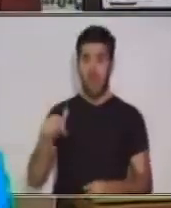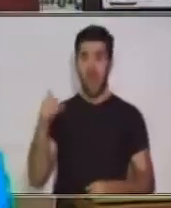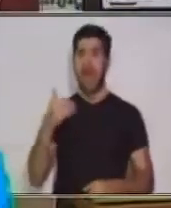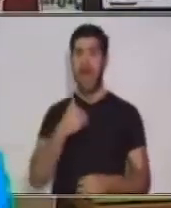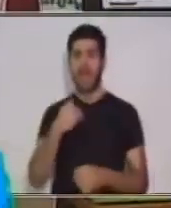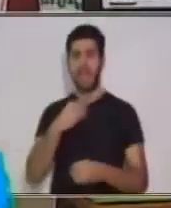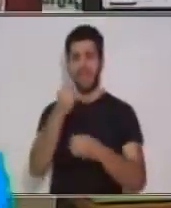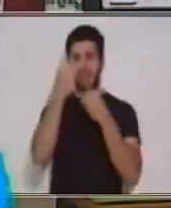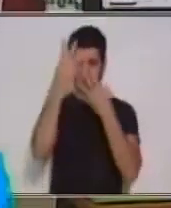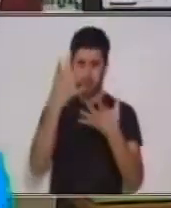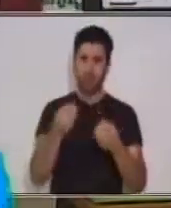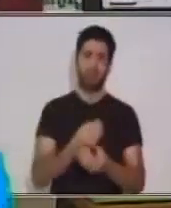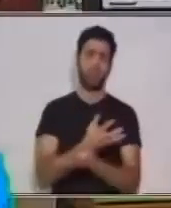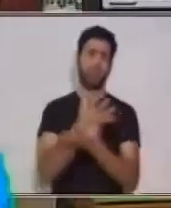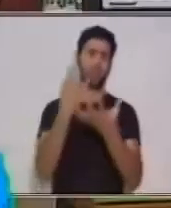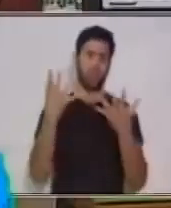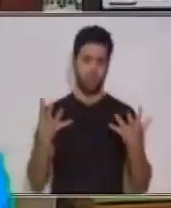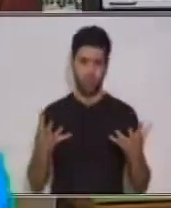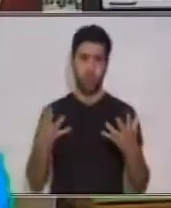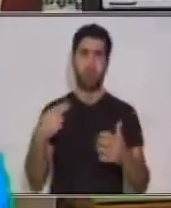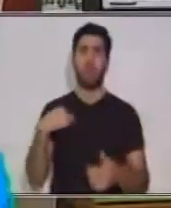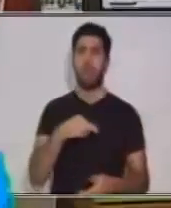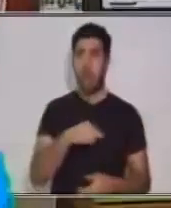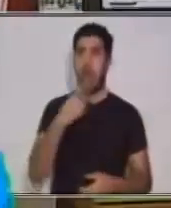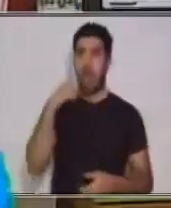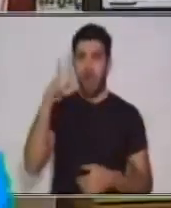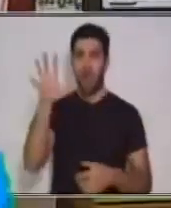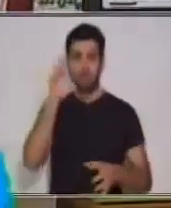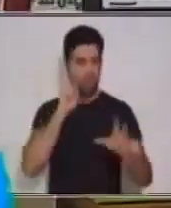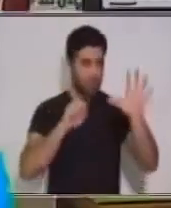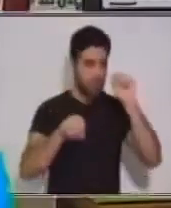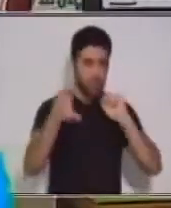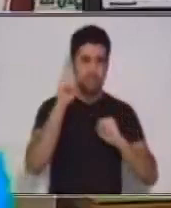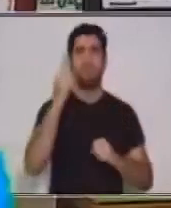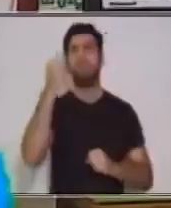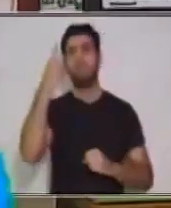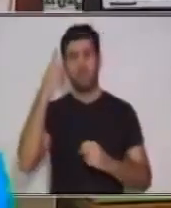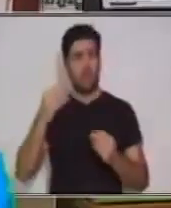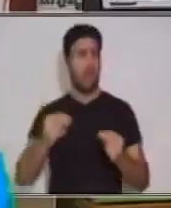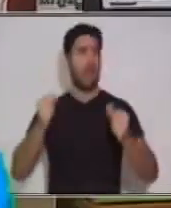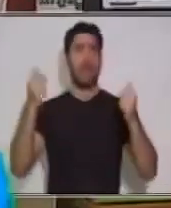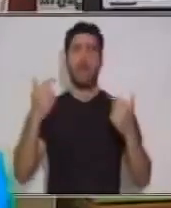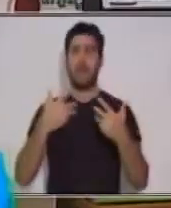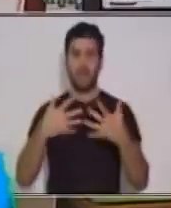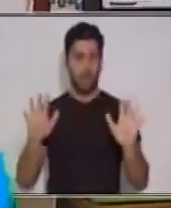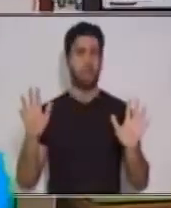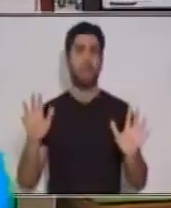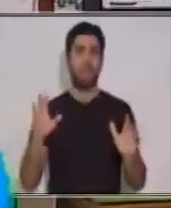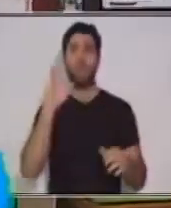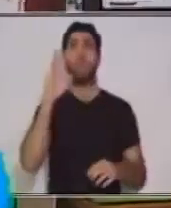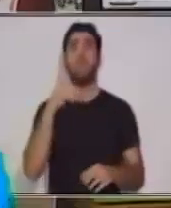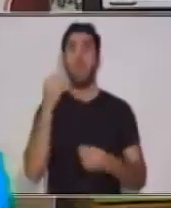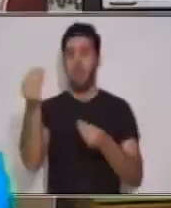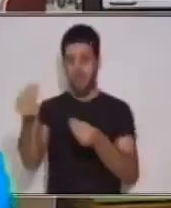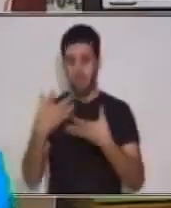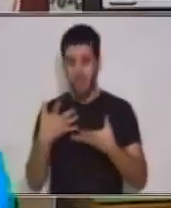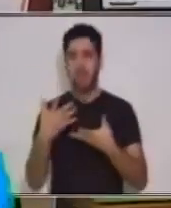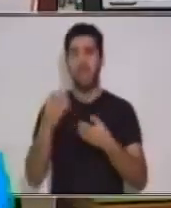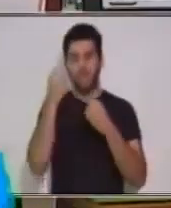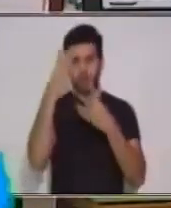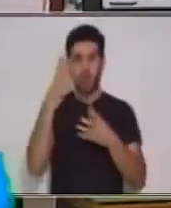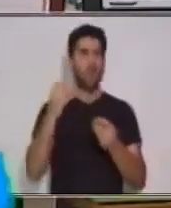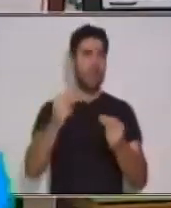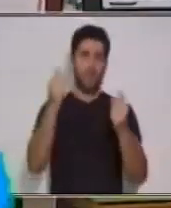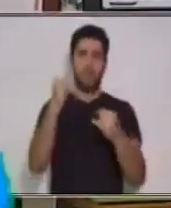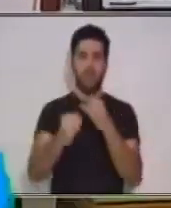a nuestra disposición. Nos enteramos de todo de manera rápida porque tenemos acceso a muchos datos por medio del